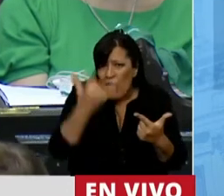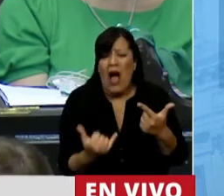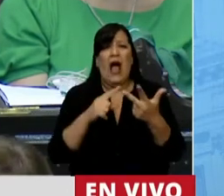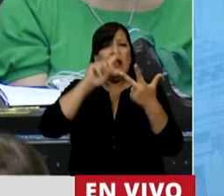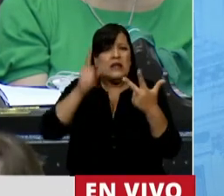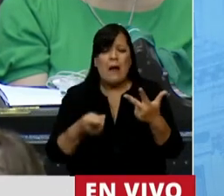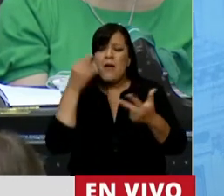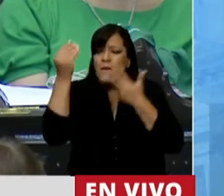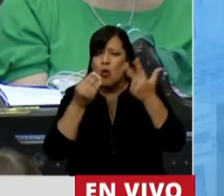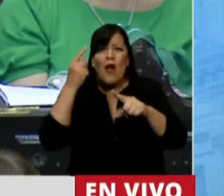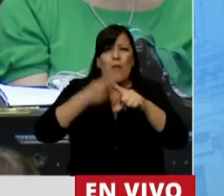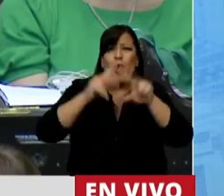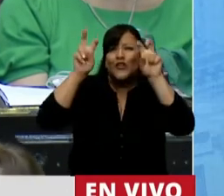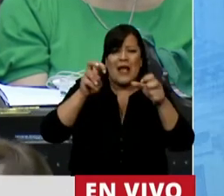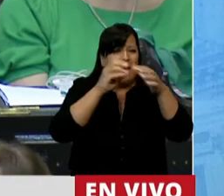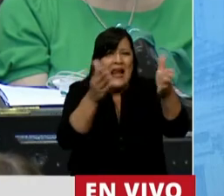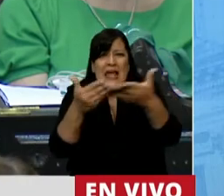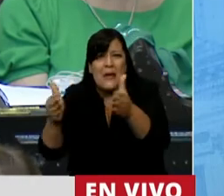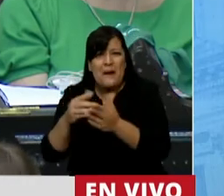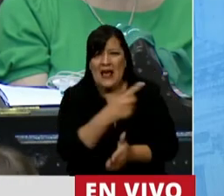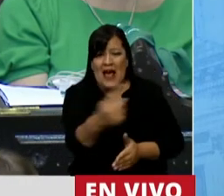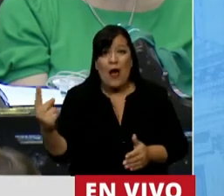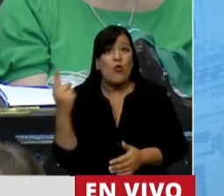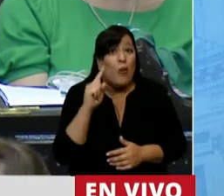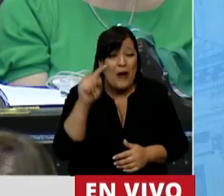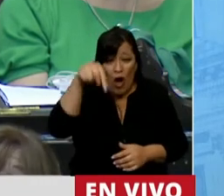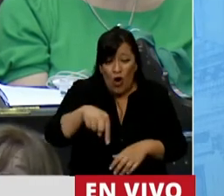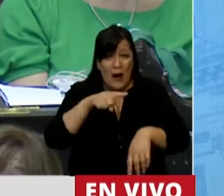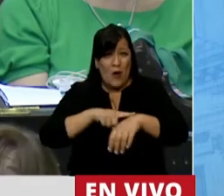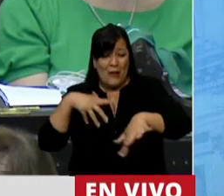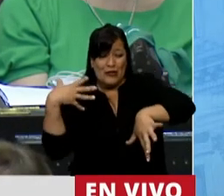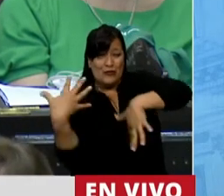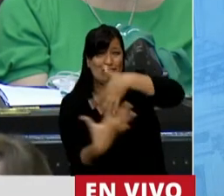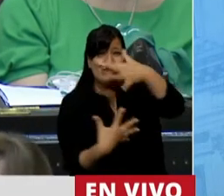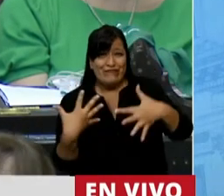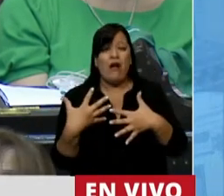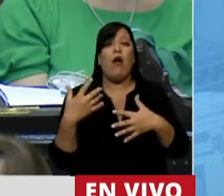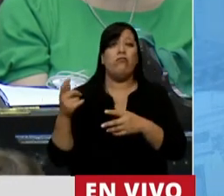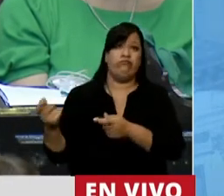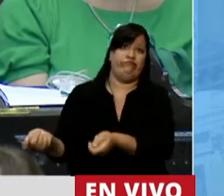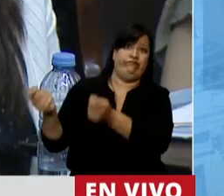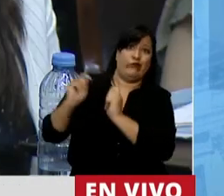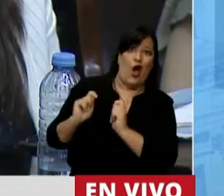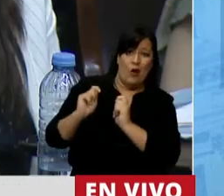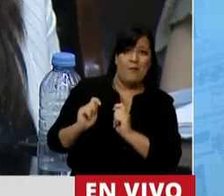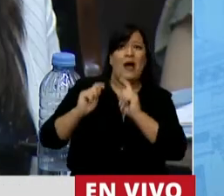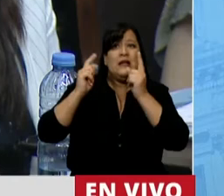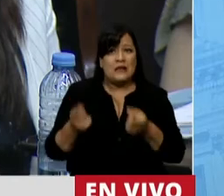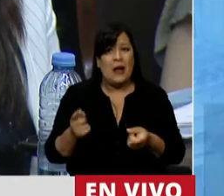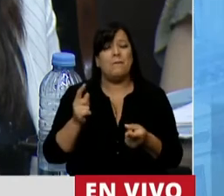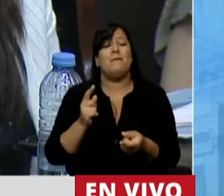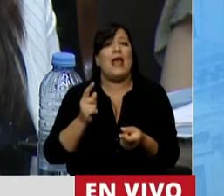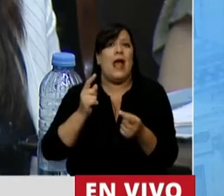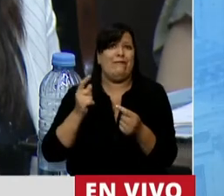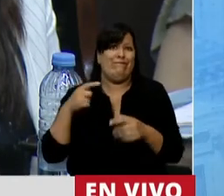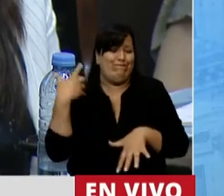libertad. Pero aún en el medio de la crisis legada y la crisis provocada por la